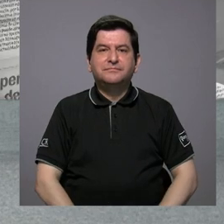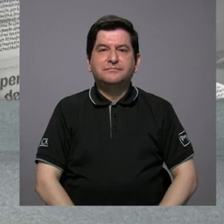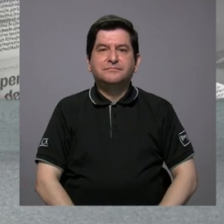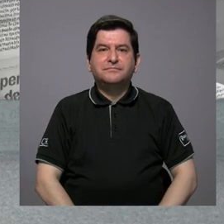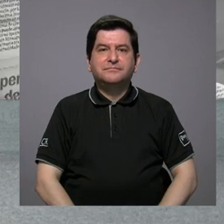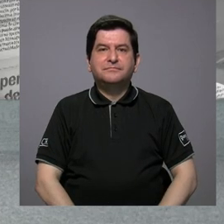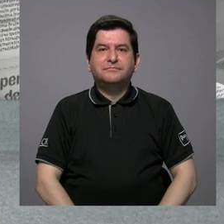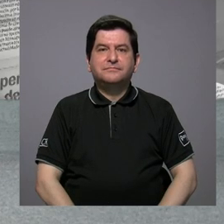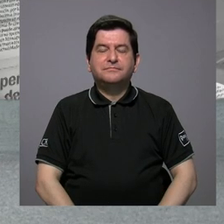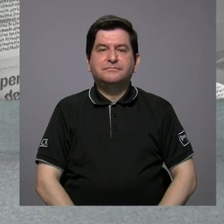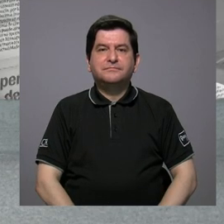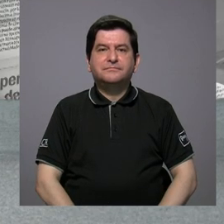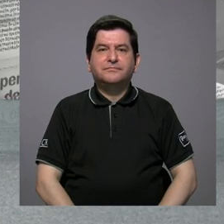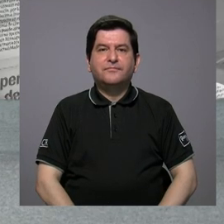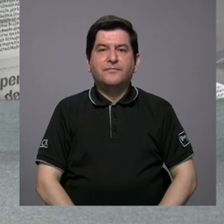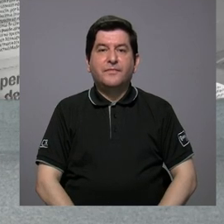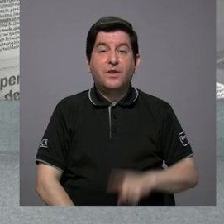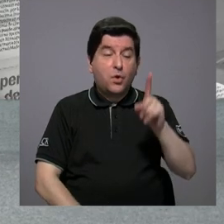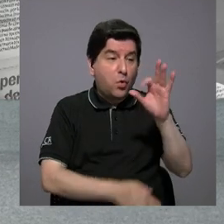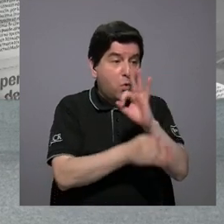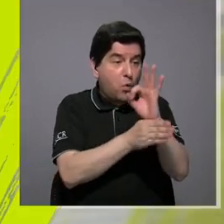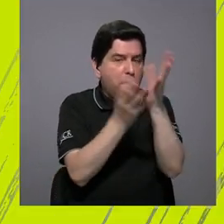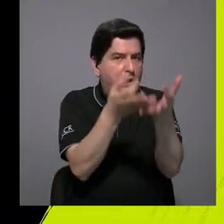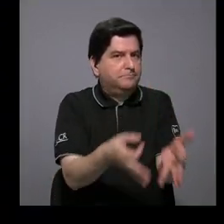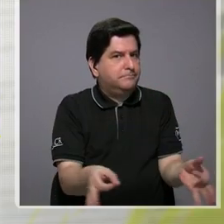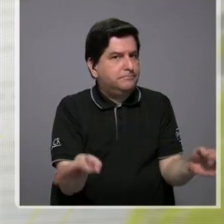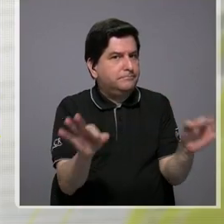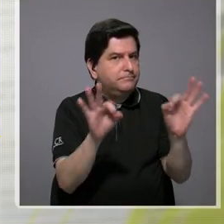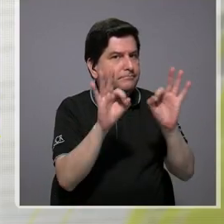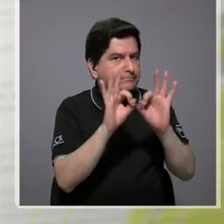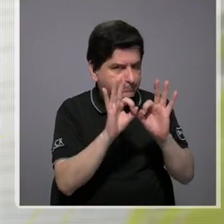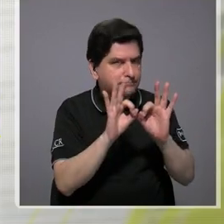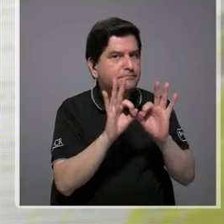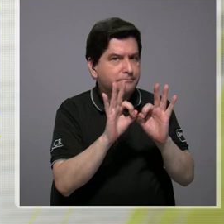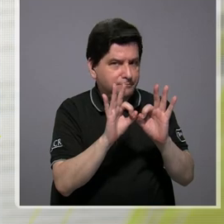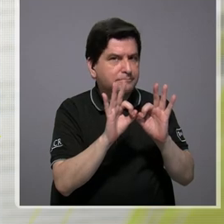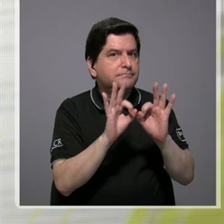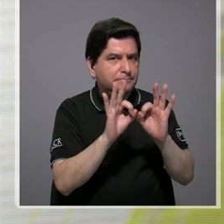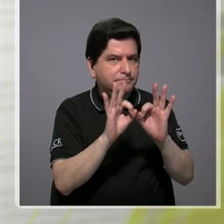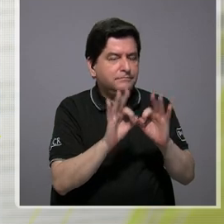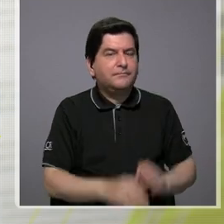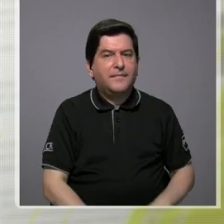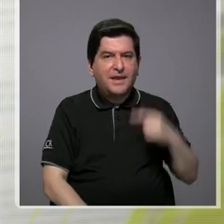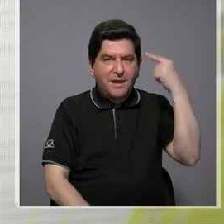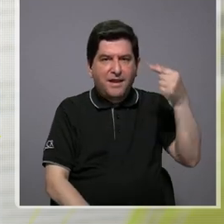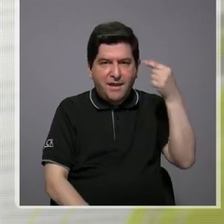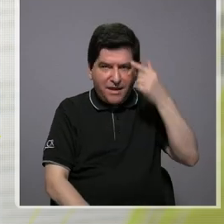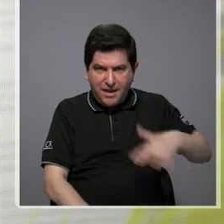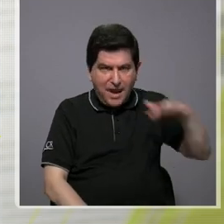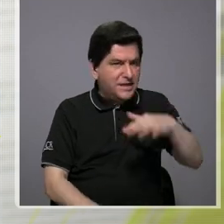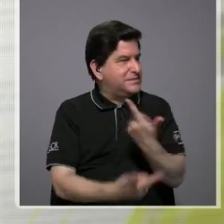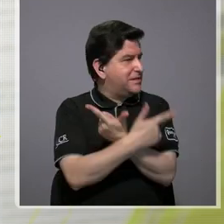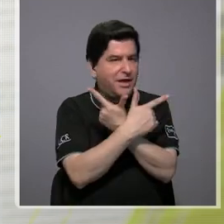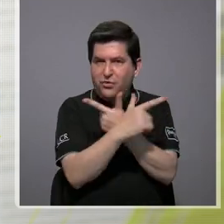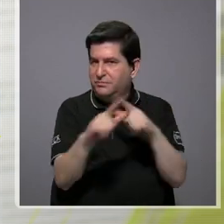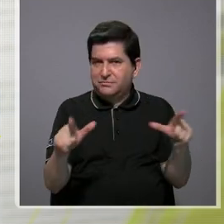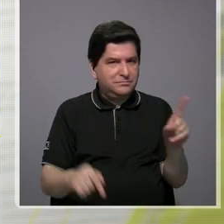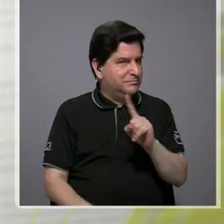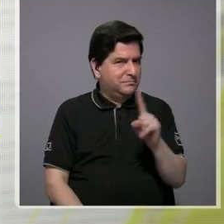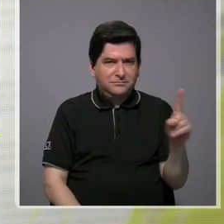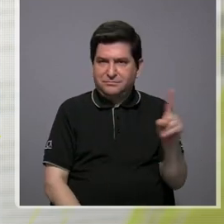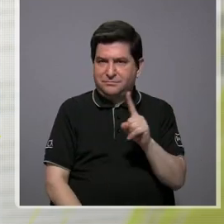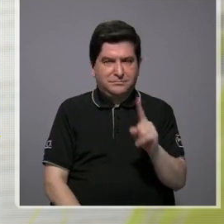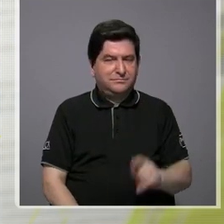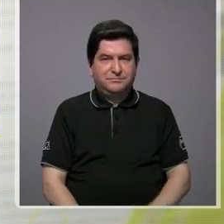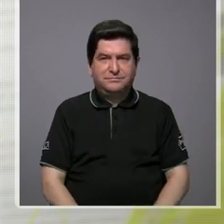Porque una función estratégica el Estado no la debe soltar porque